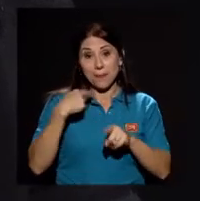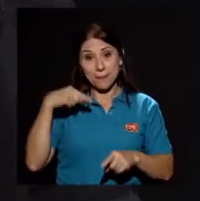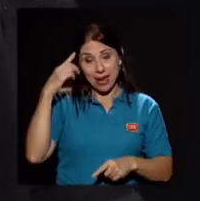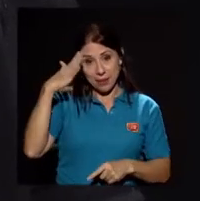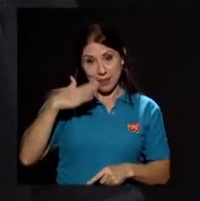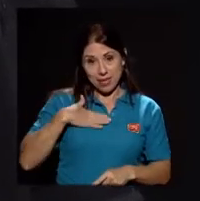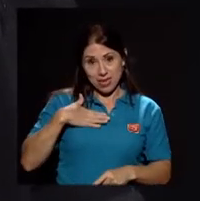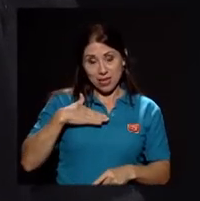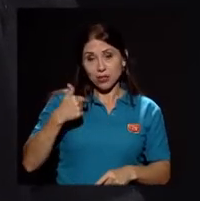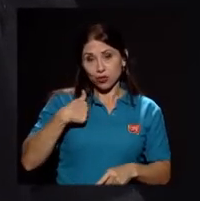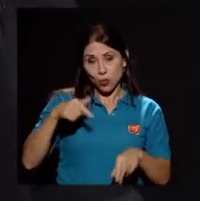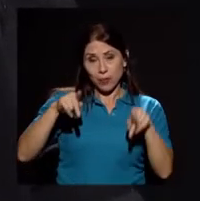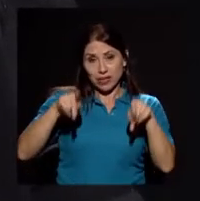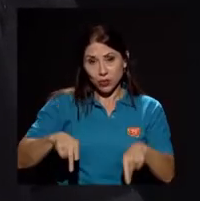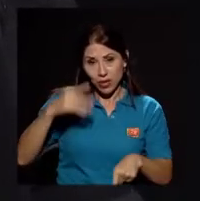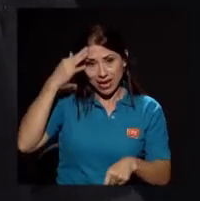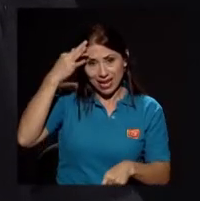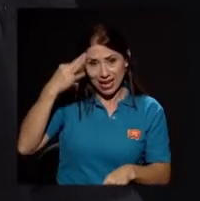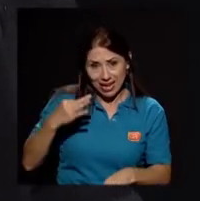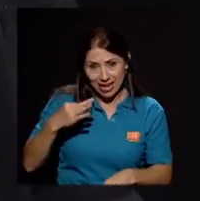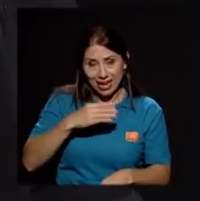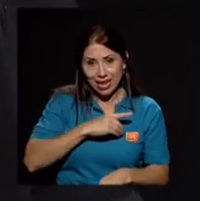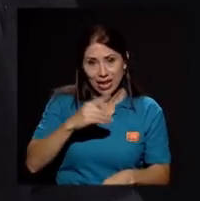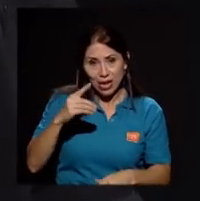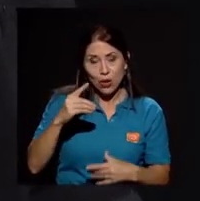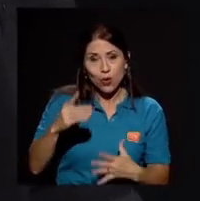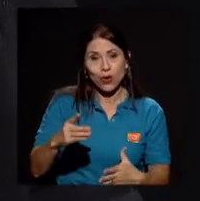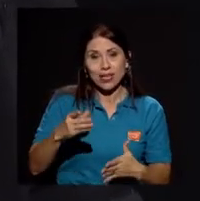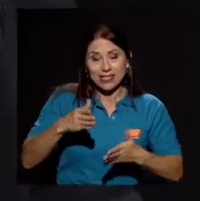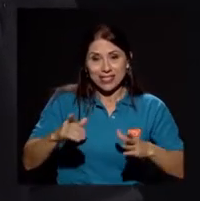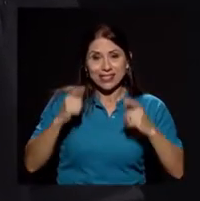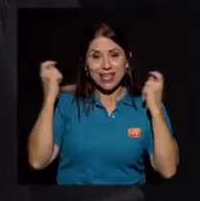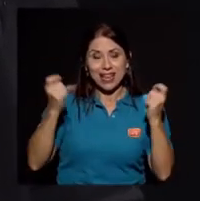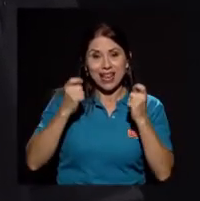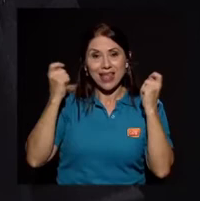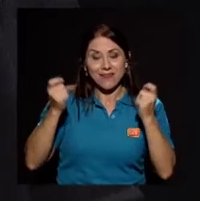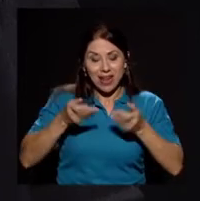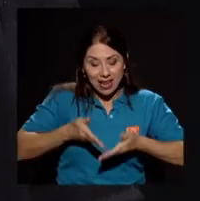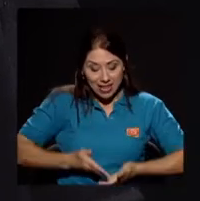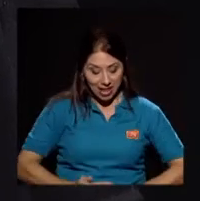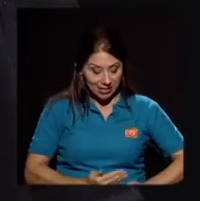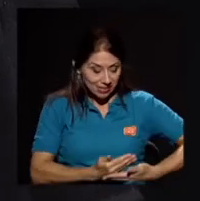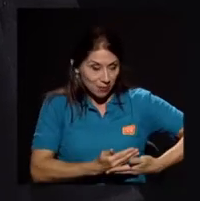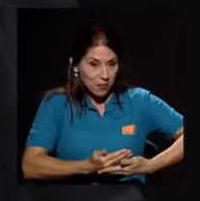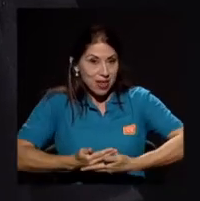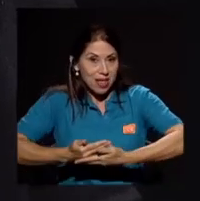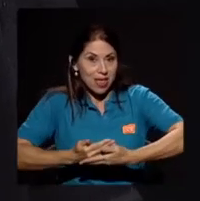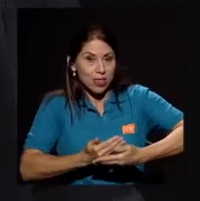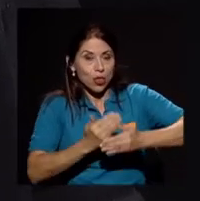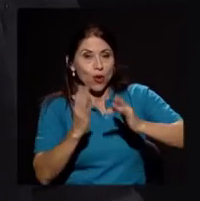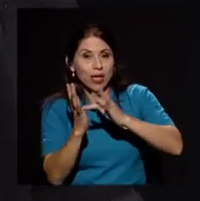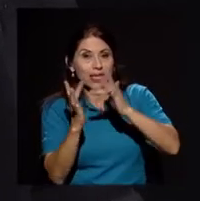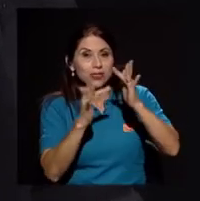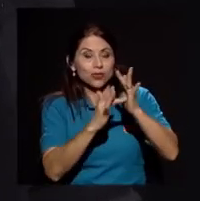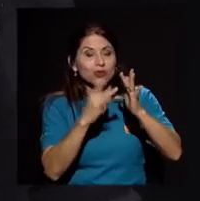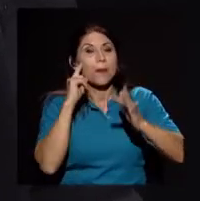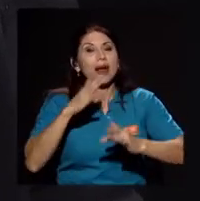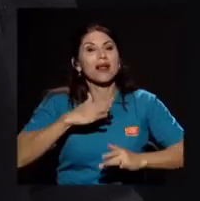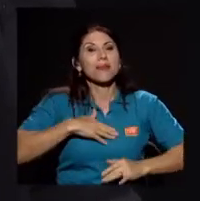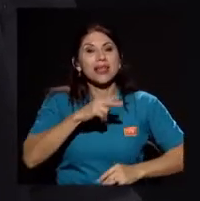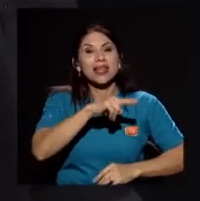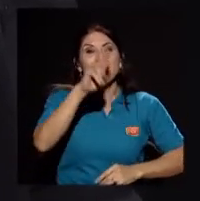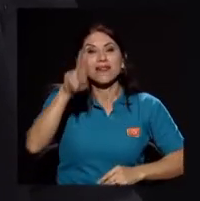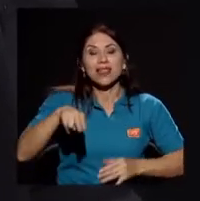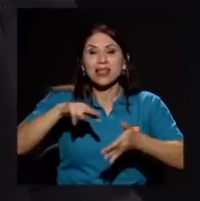creyente se celebra el nacimiento del niño Jesús y para mi la navidad es compartir en familia